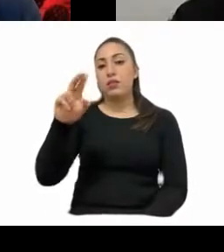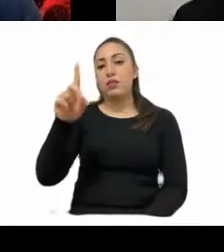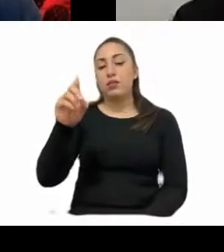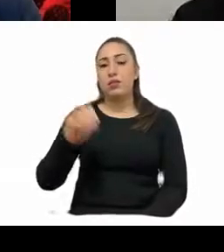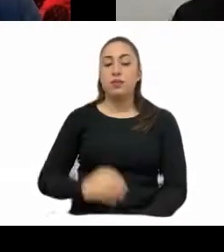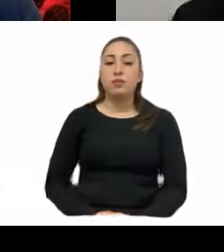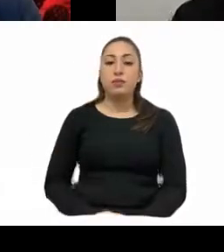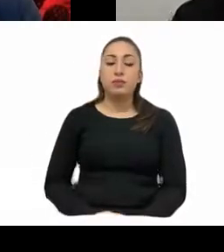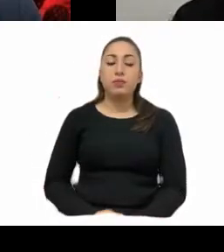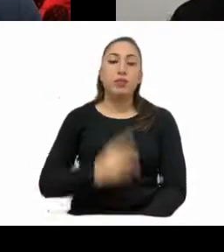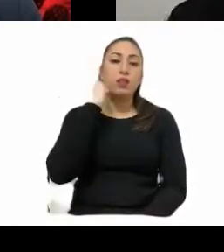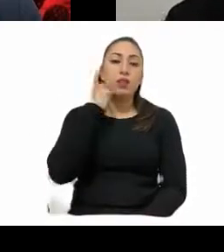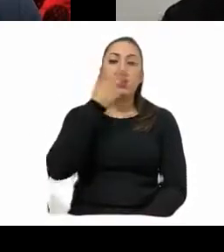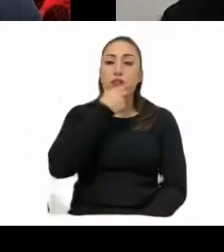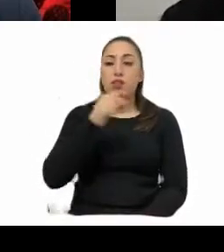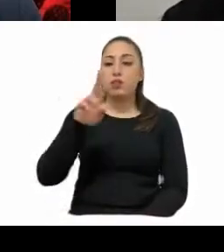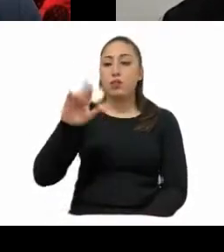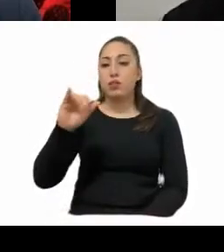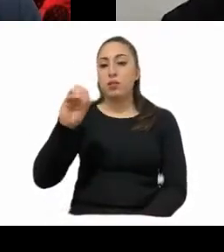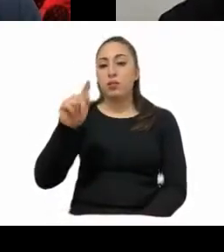Diputado Ricardo Rubio Torres.